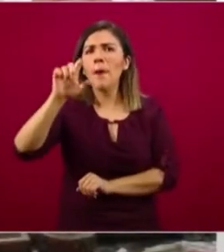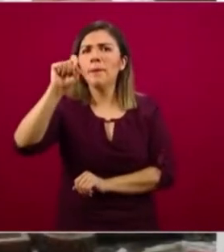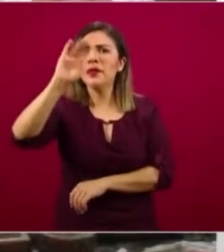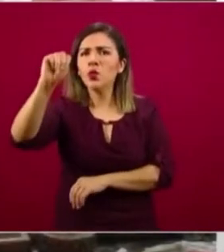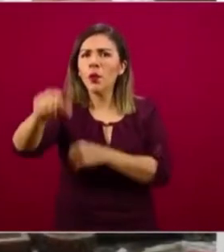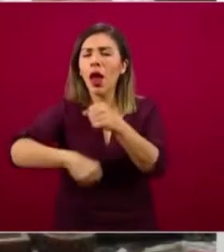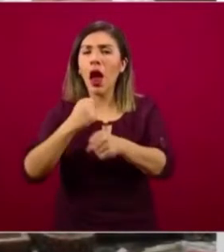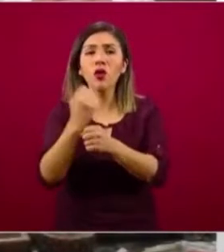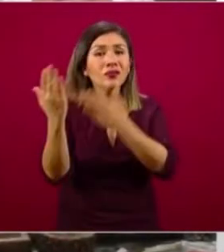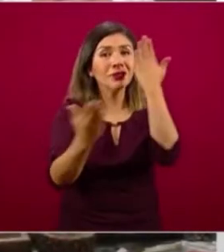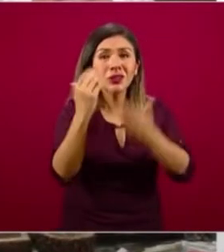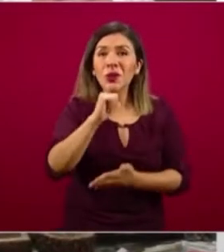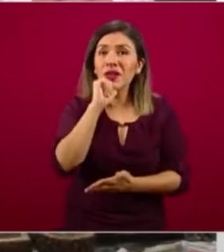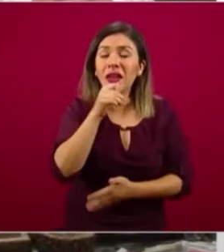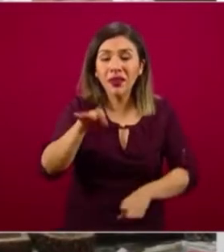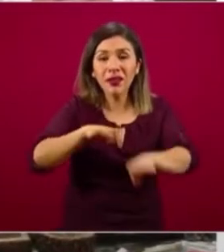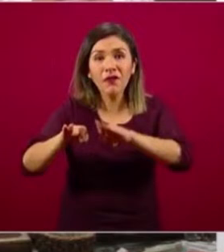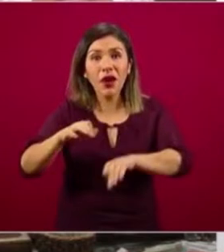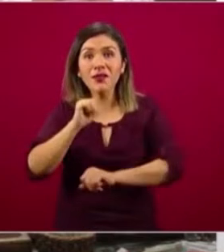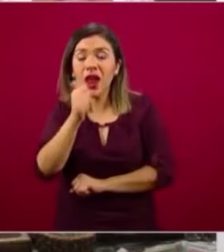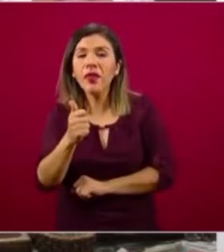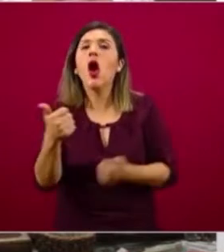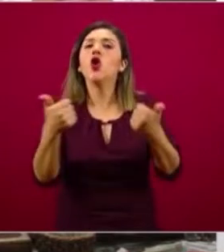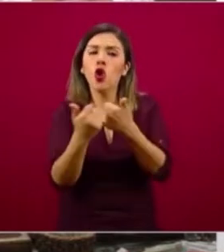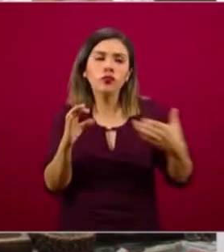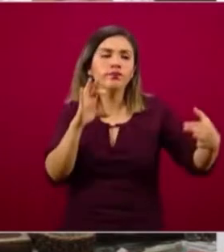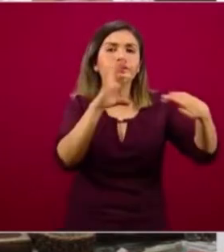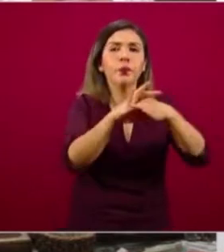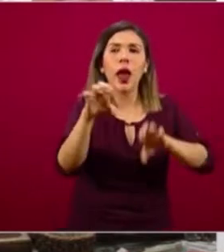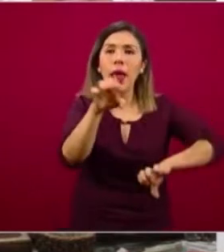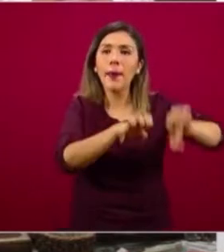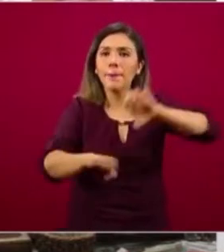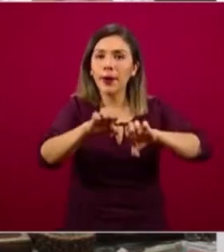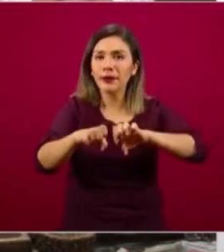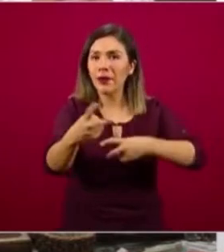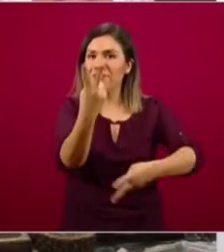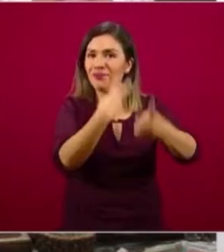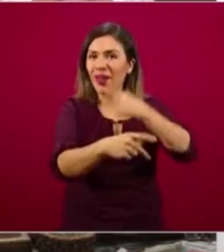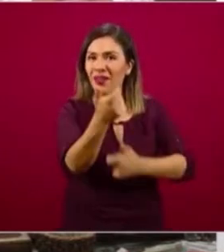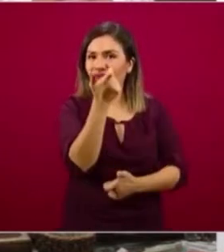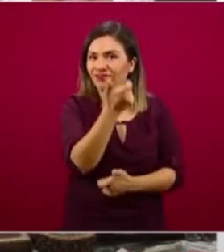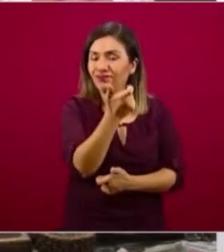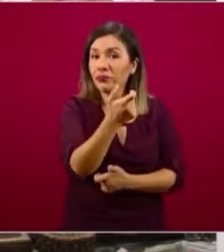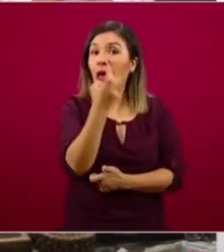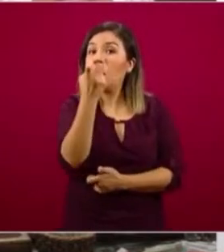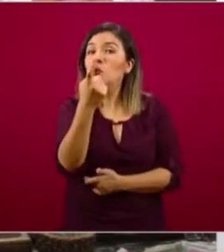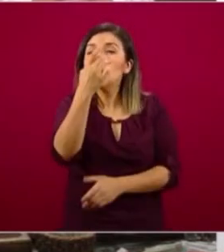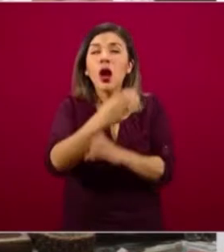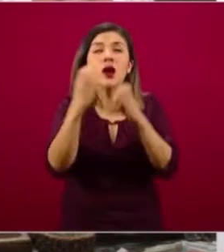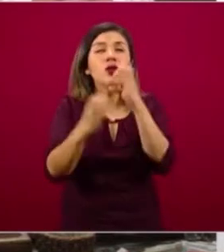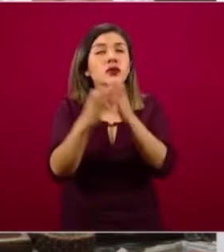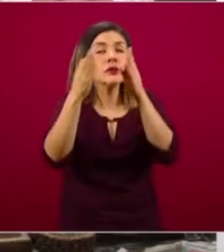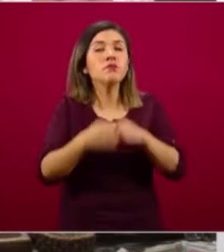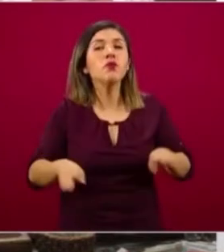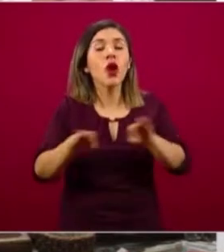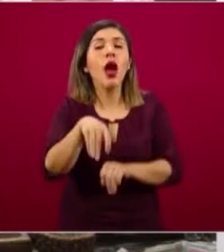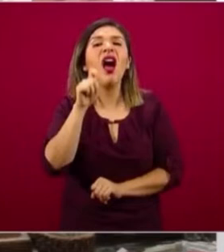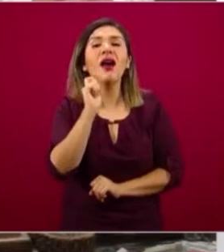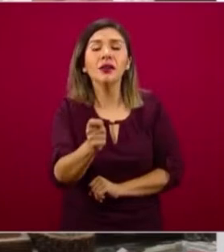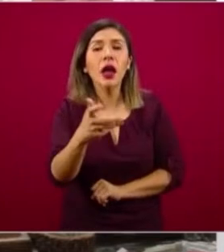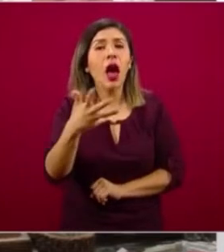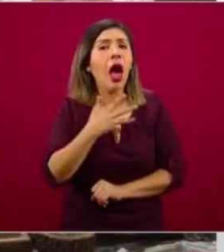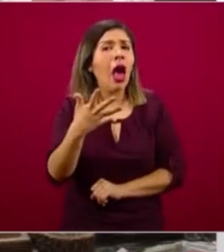y no trabajan con unidades económicas. Uno de los elementos esenciales de este programa es que tenemos